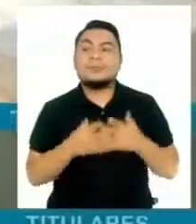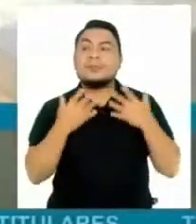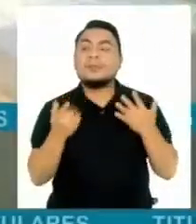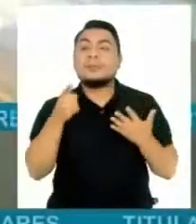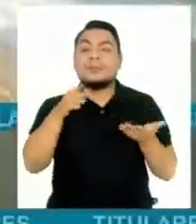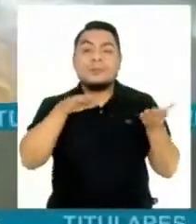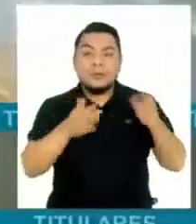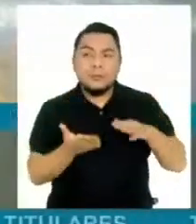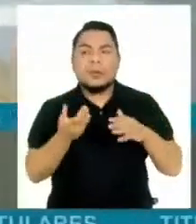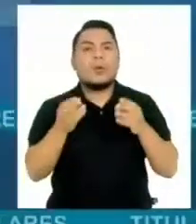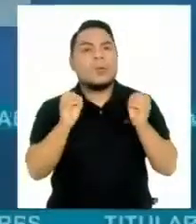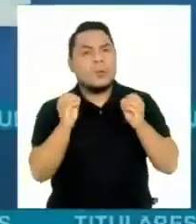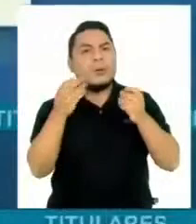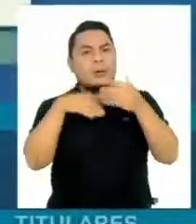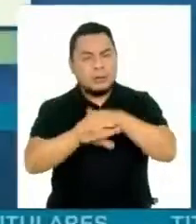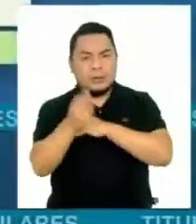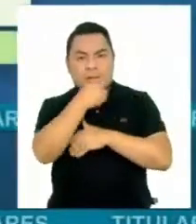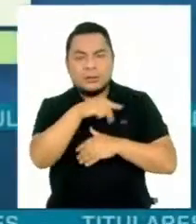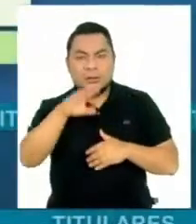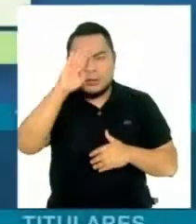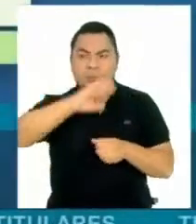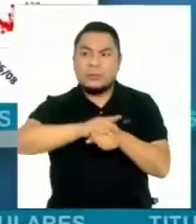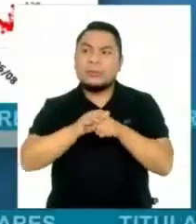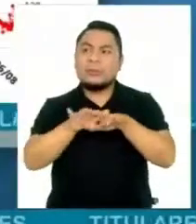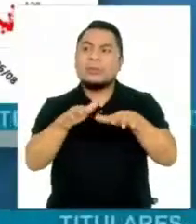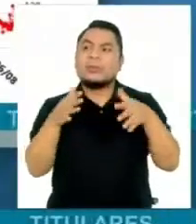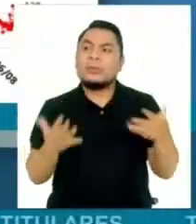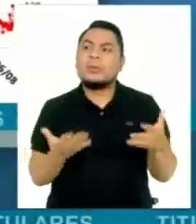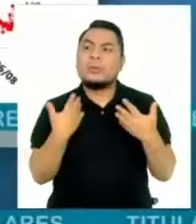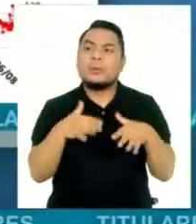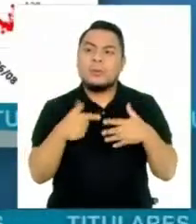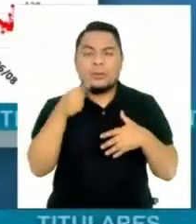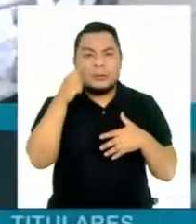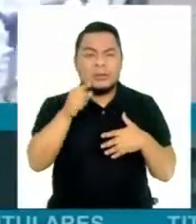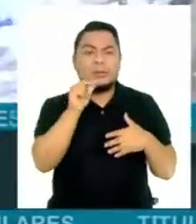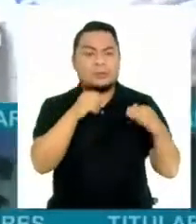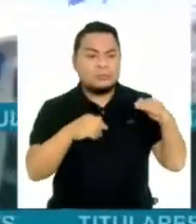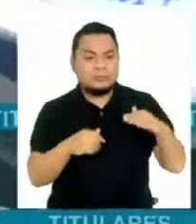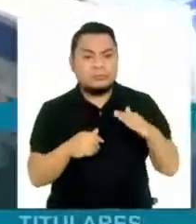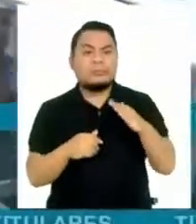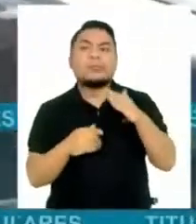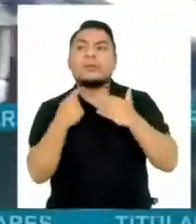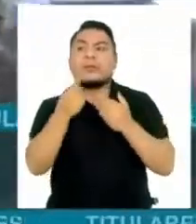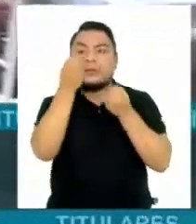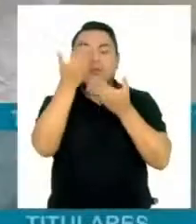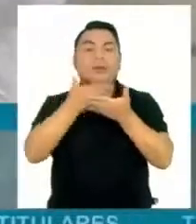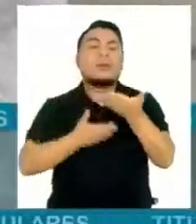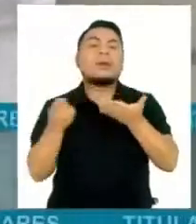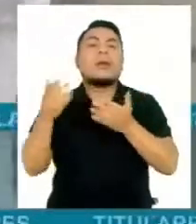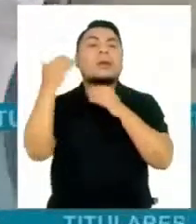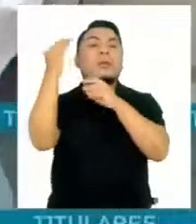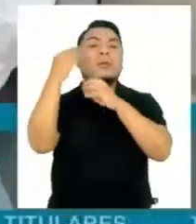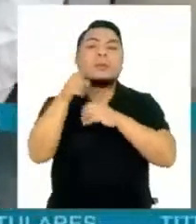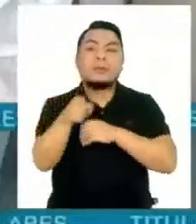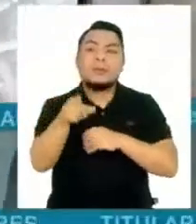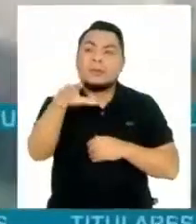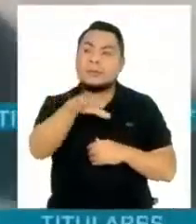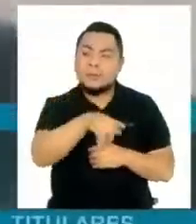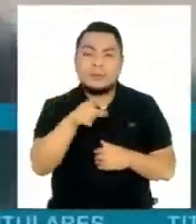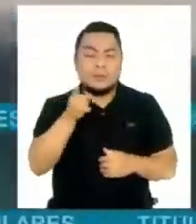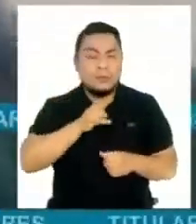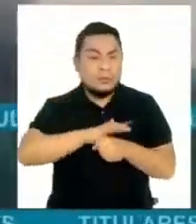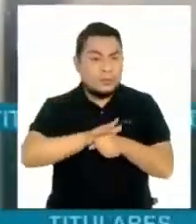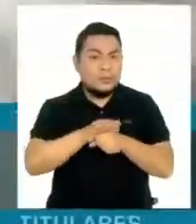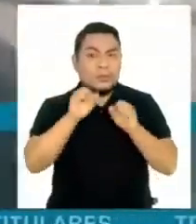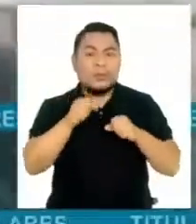Muertes y hospitalizaciones por coronavirus paran de descenderse. Según cifras oficiales, en Piura y otras regiones los contagios